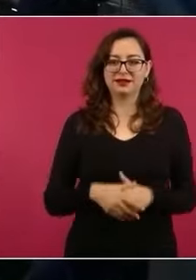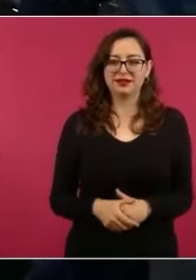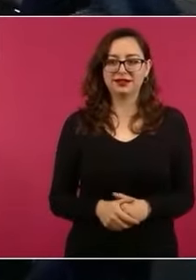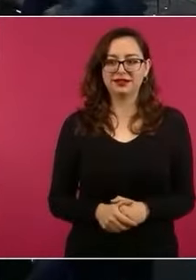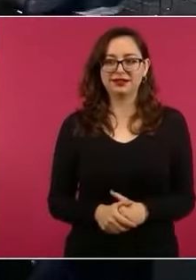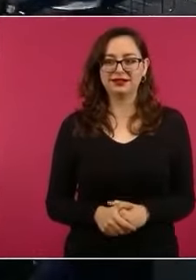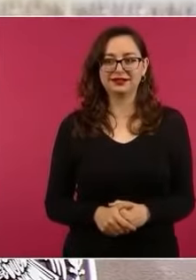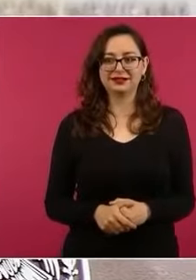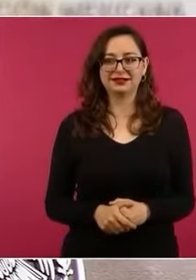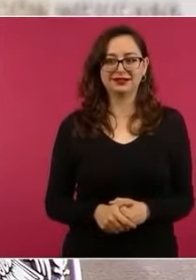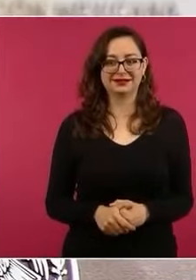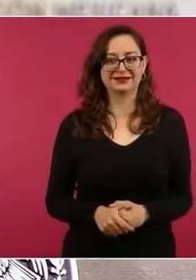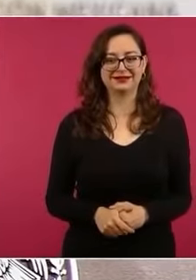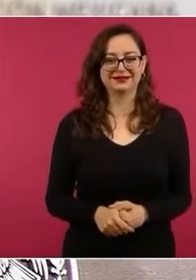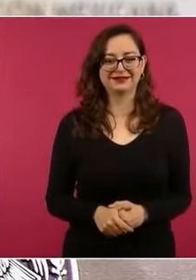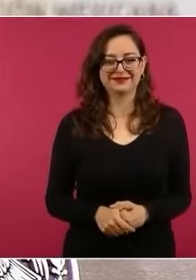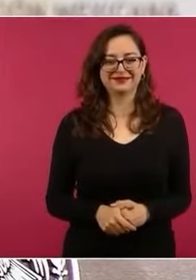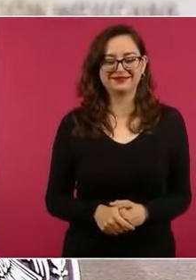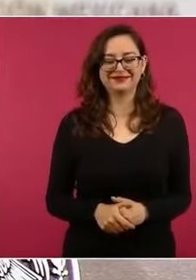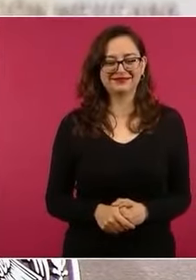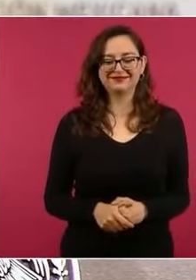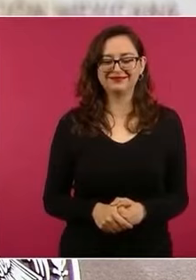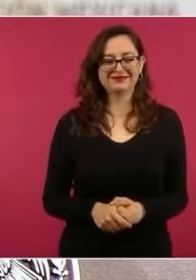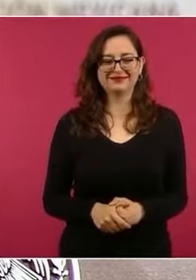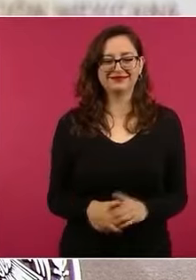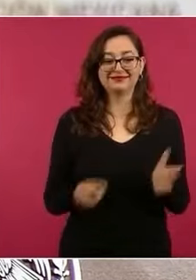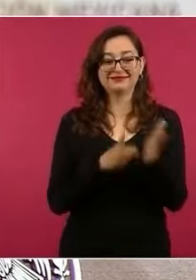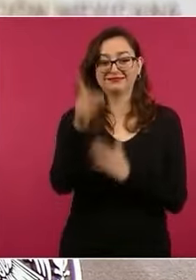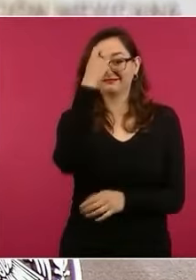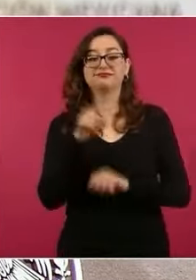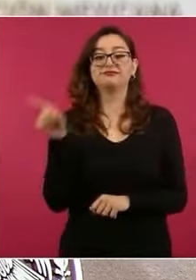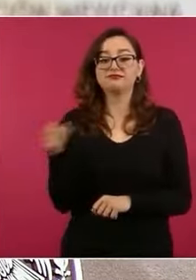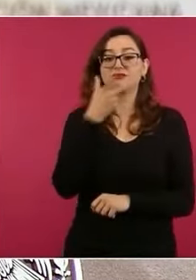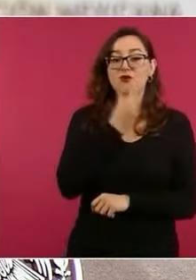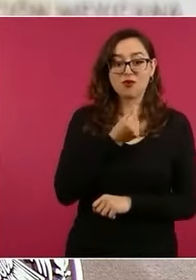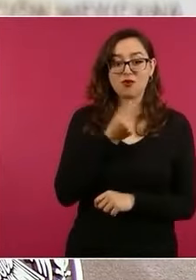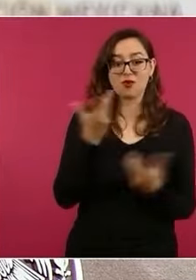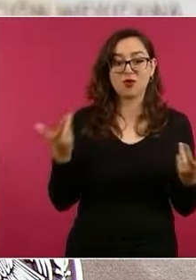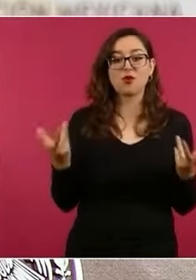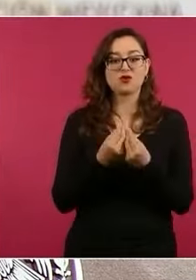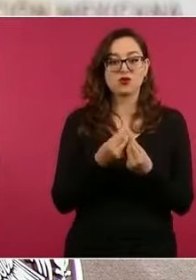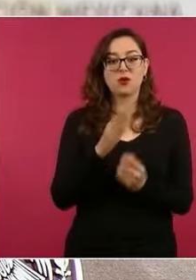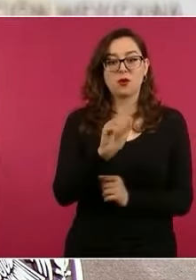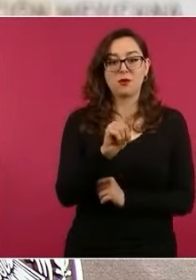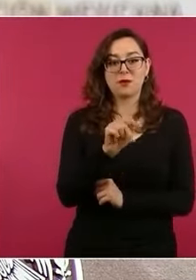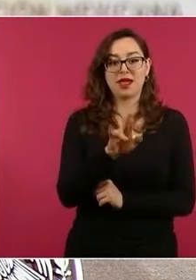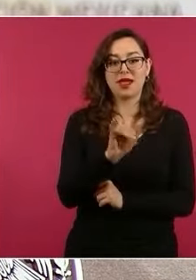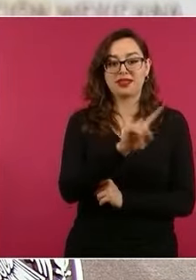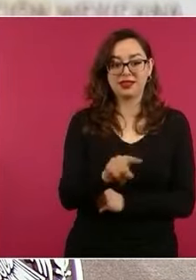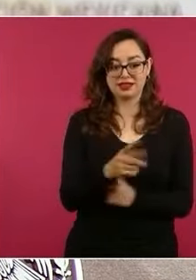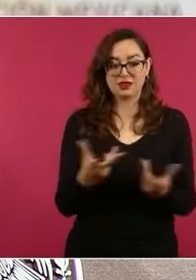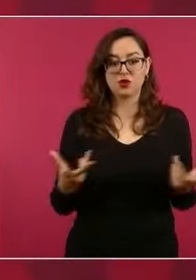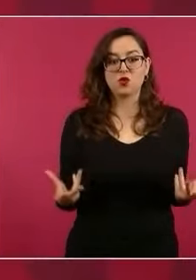por derechos de autor. Es que el cantante participó con Beatriz en uno de los